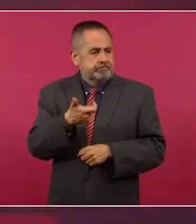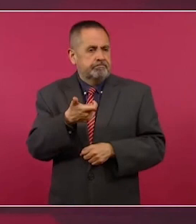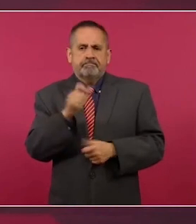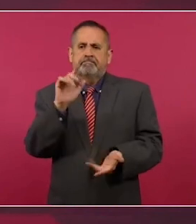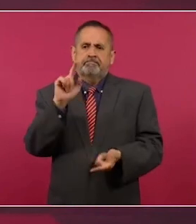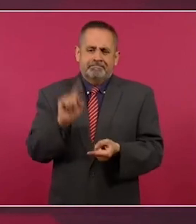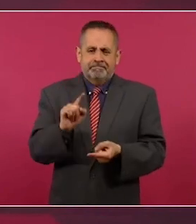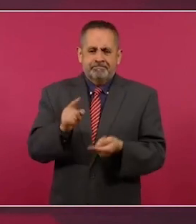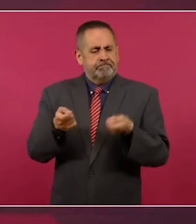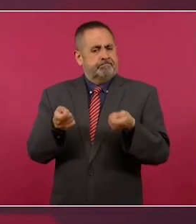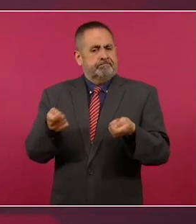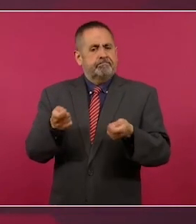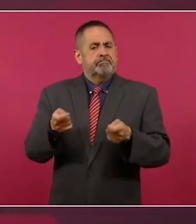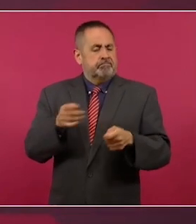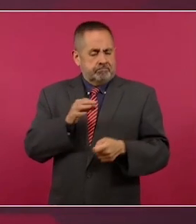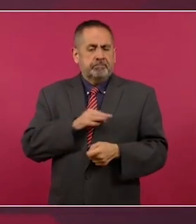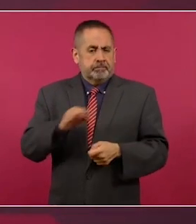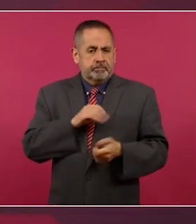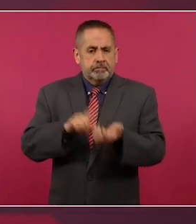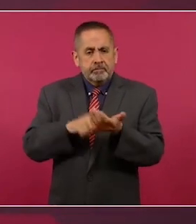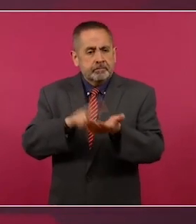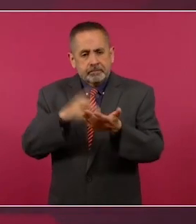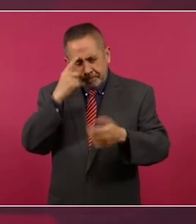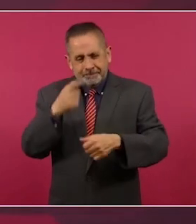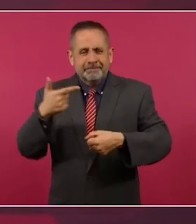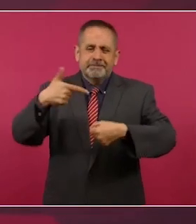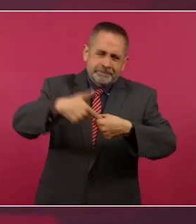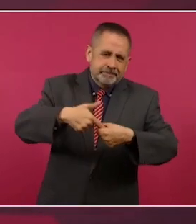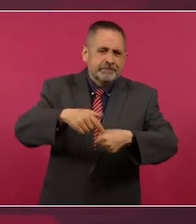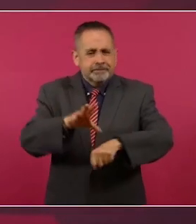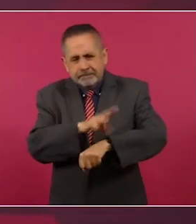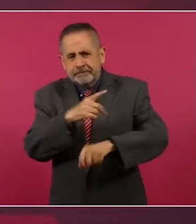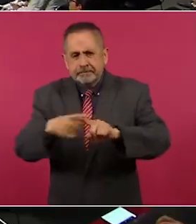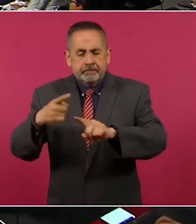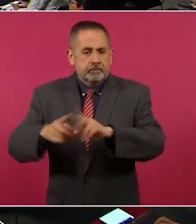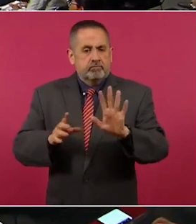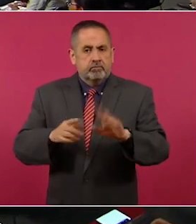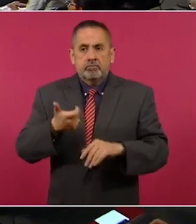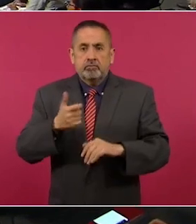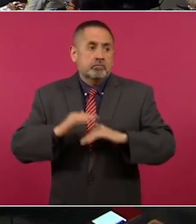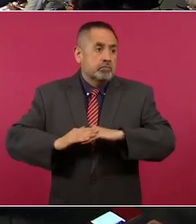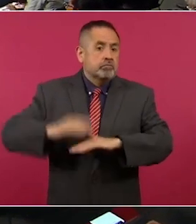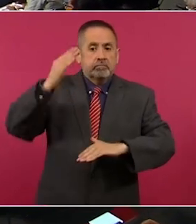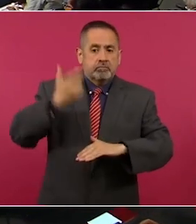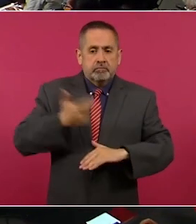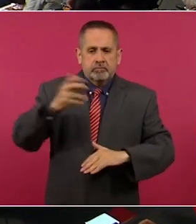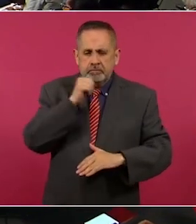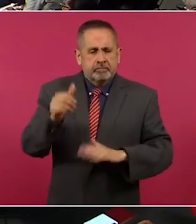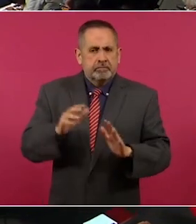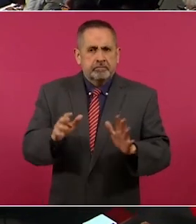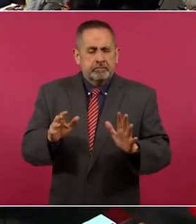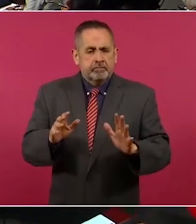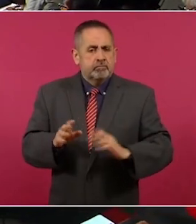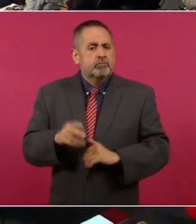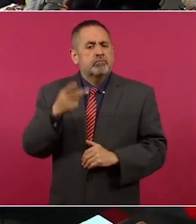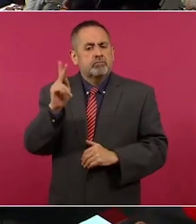control de precios de combustibles que no han aumentado. Sin embargo,